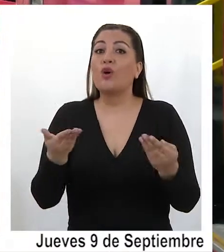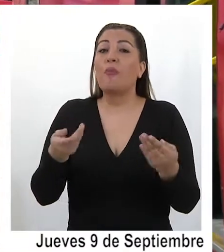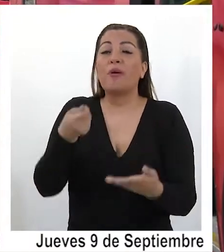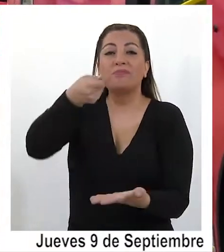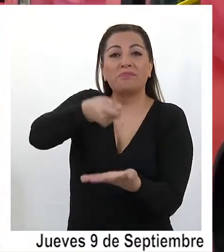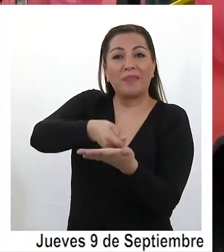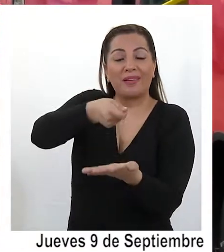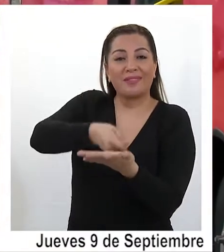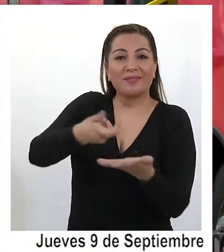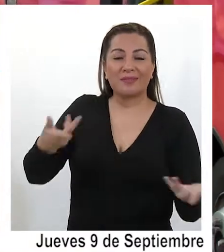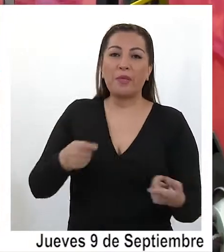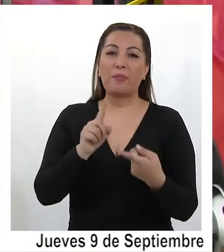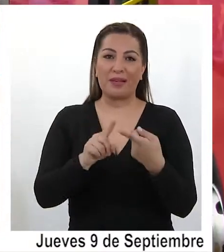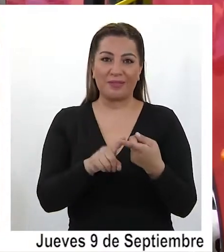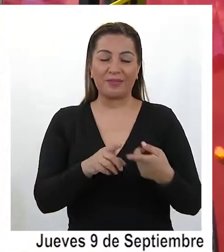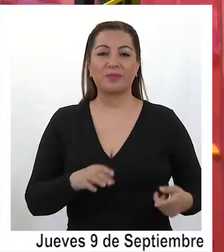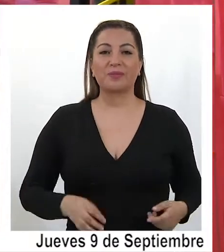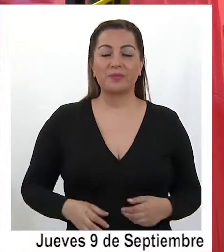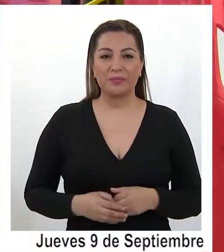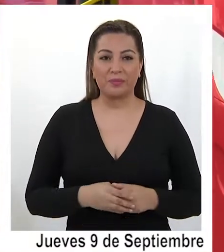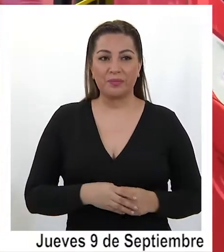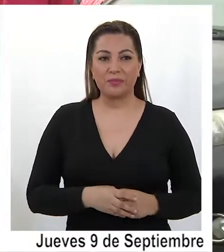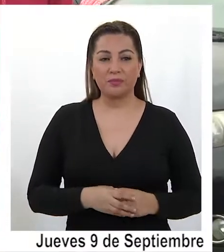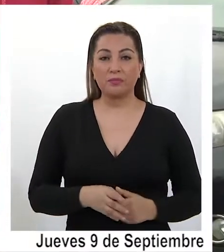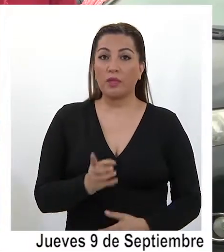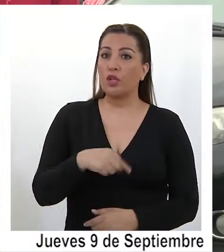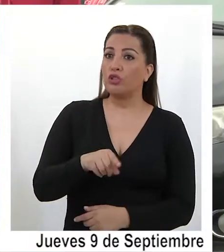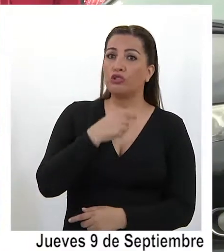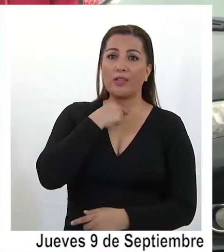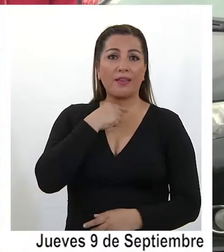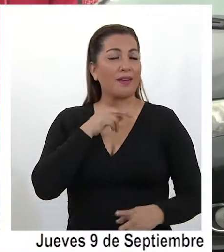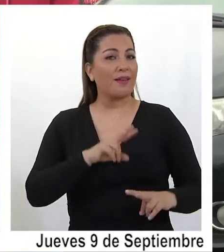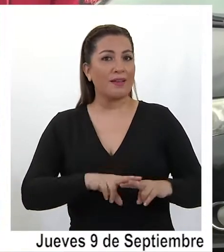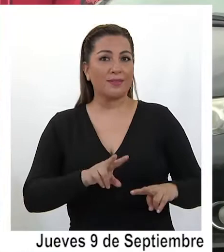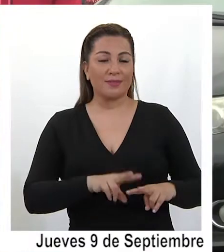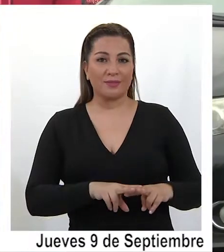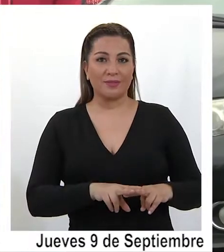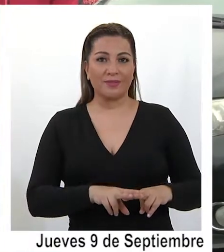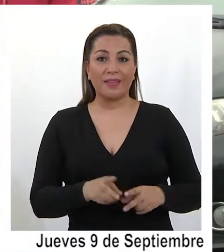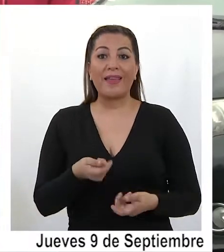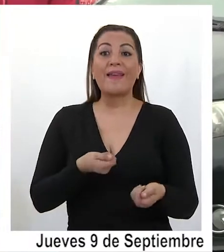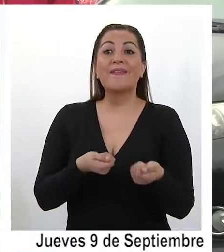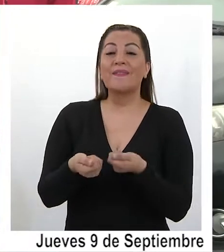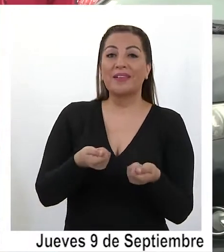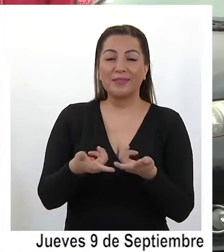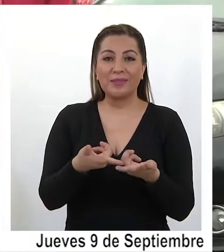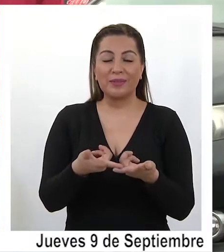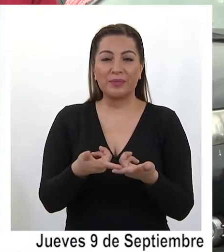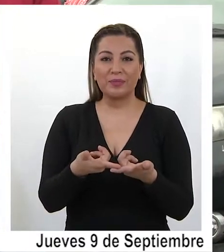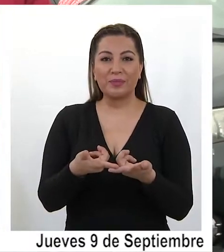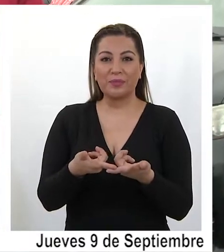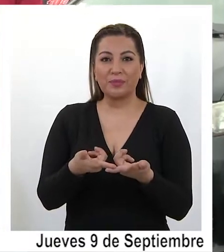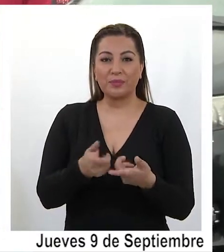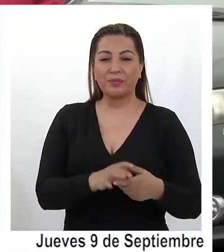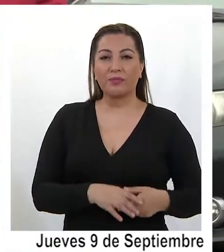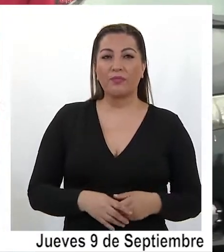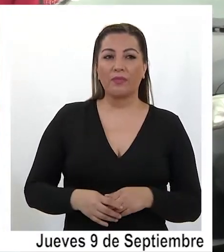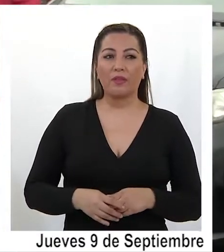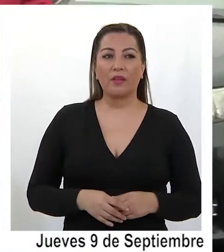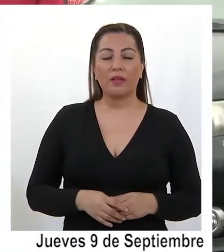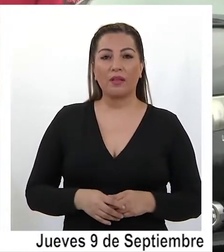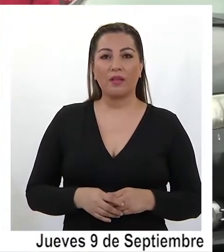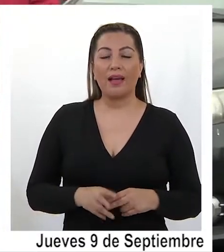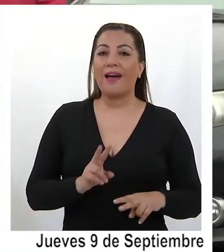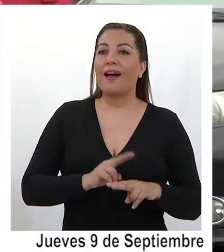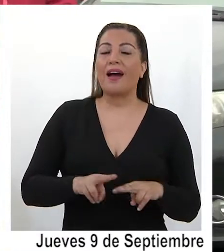metodología para participar. Lo que pretendemos a través de este mecanismo, que es en términos